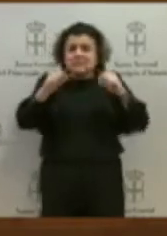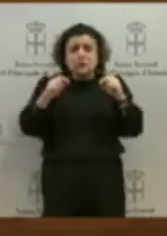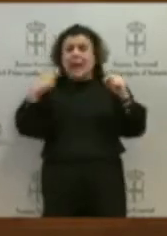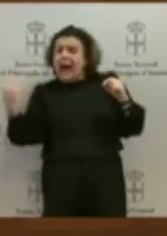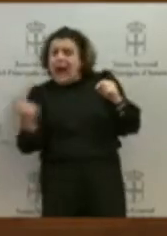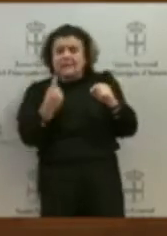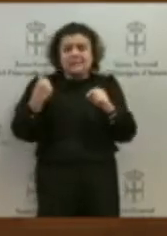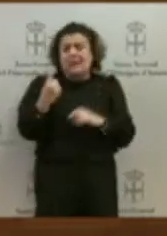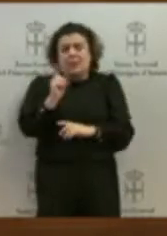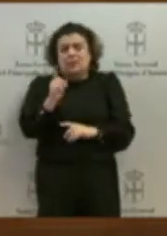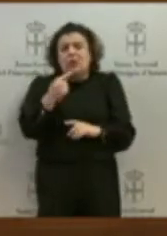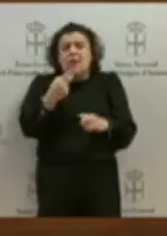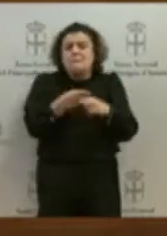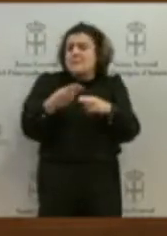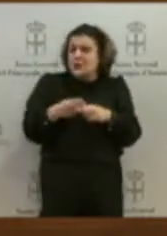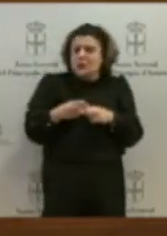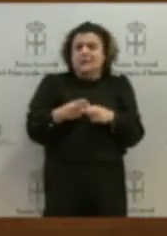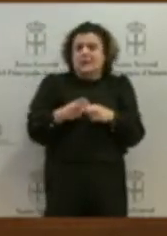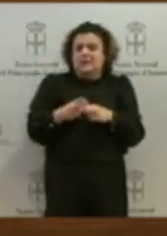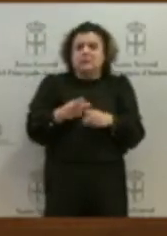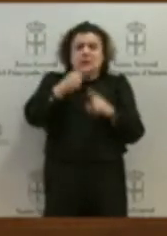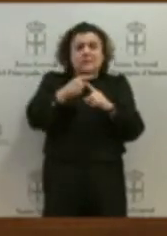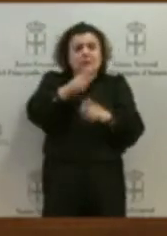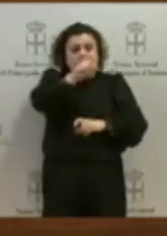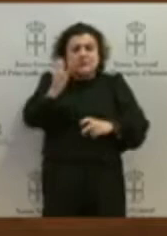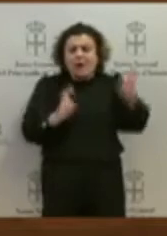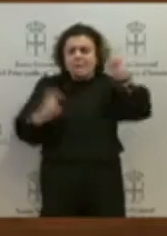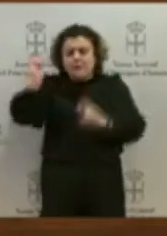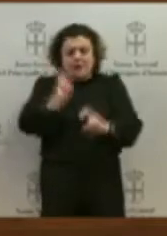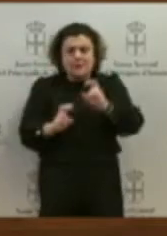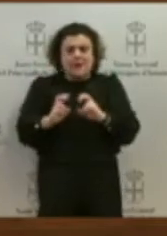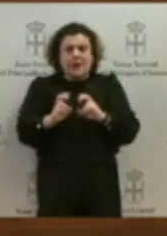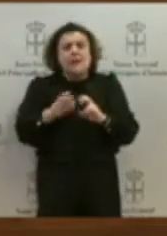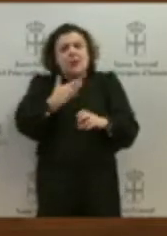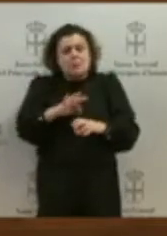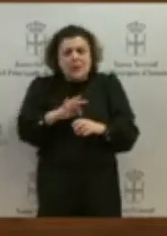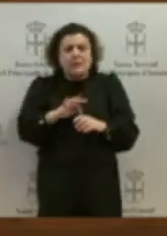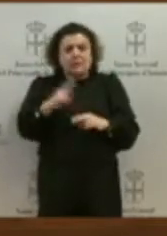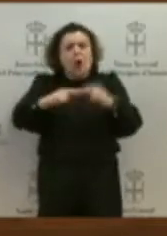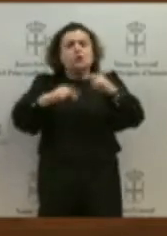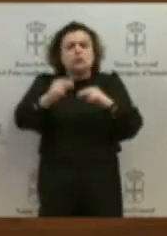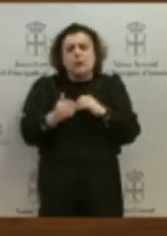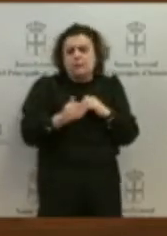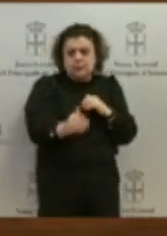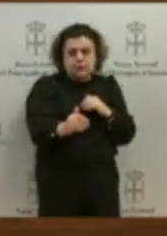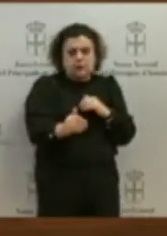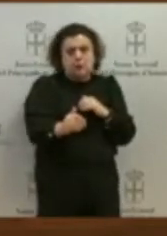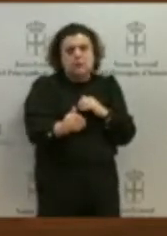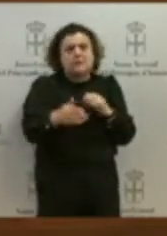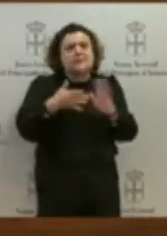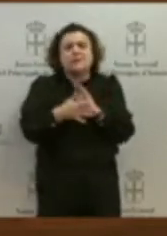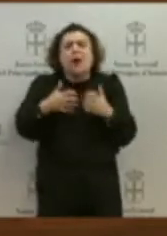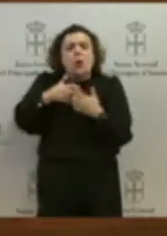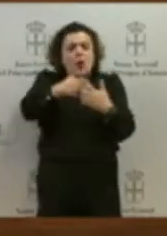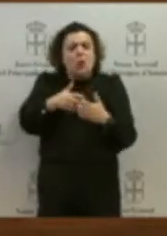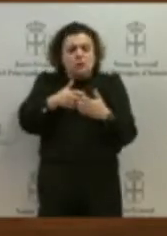permitan construir, digamos, un futuro, ¿no? Necesitamos un frente político, un frente social de defensa de Asturias, de defensa